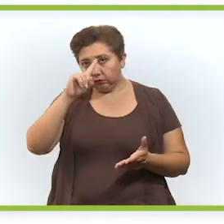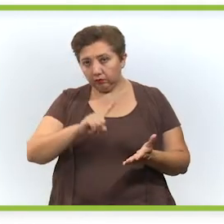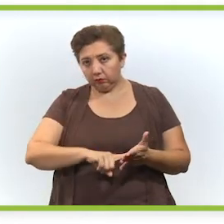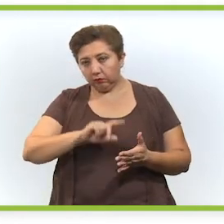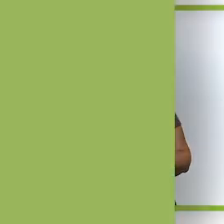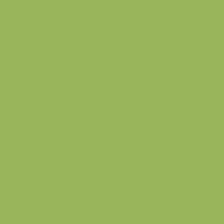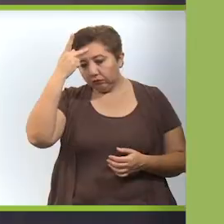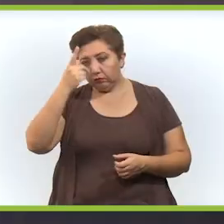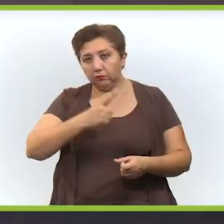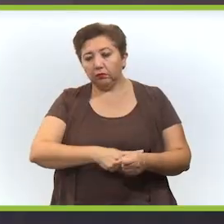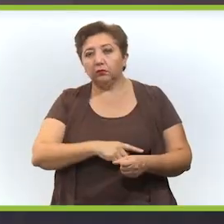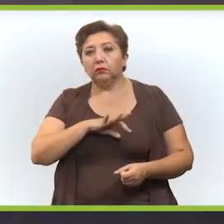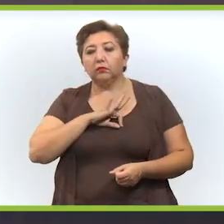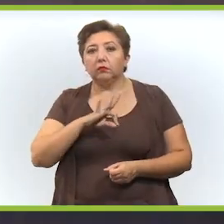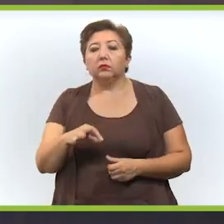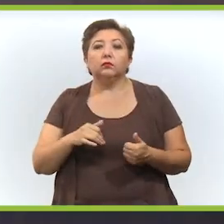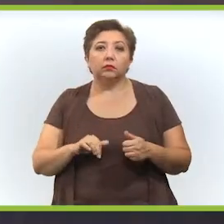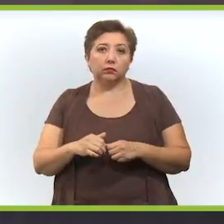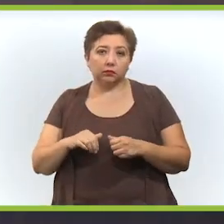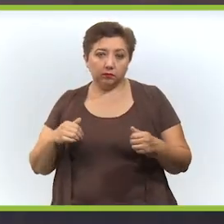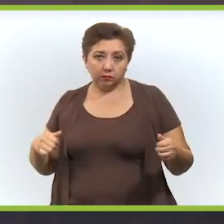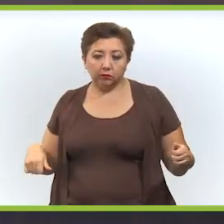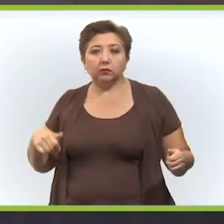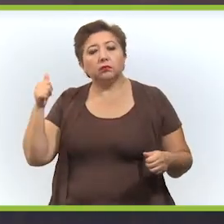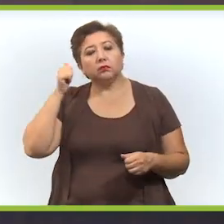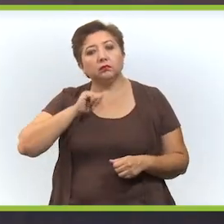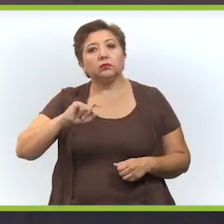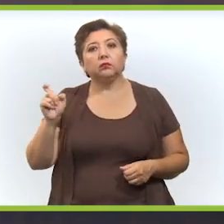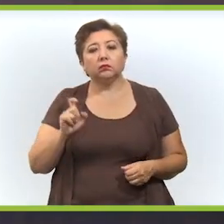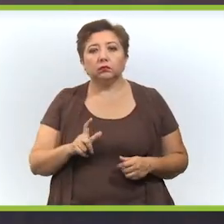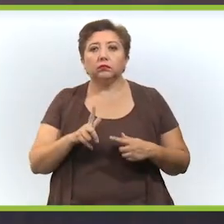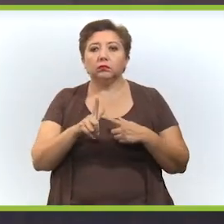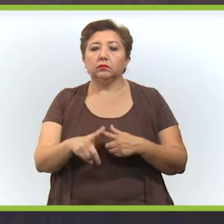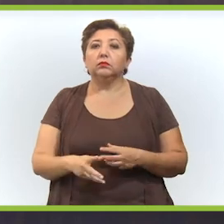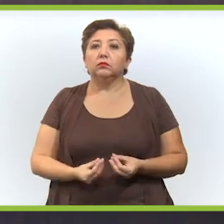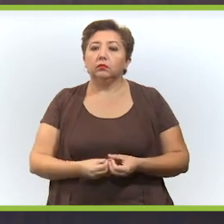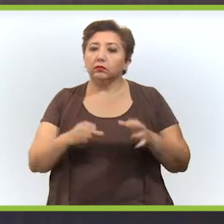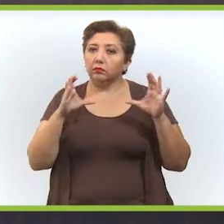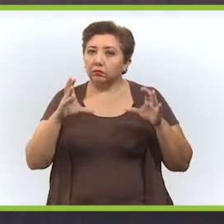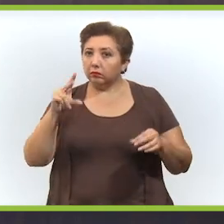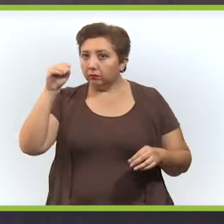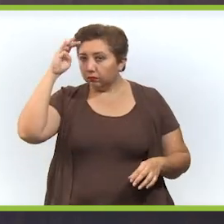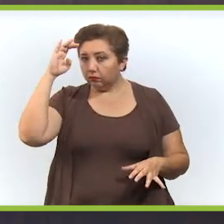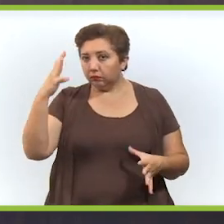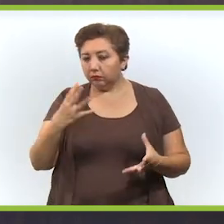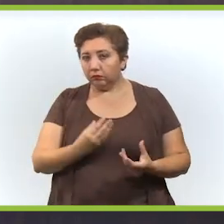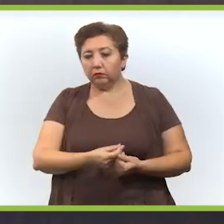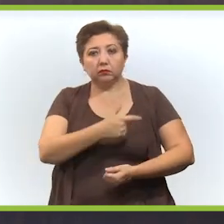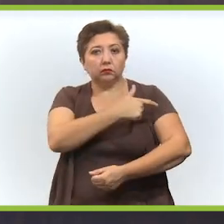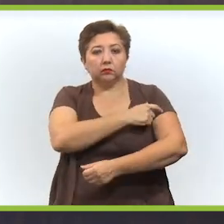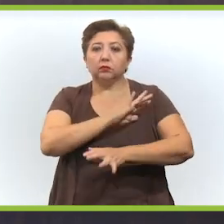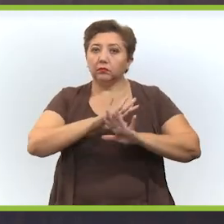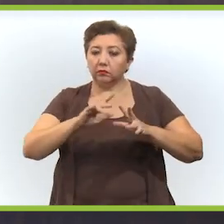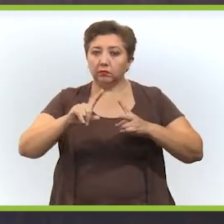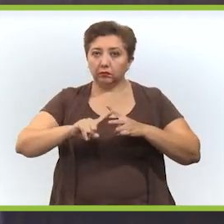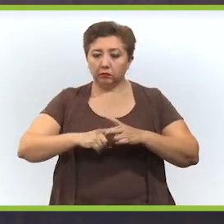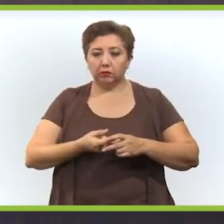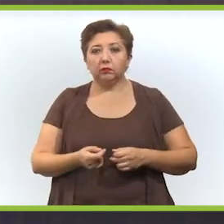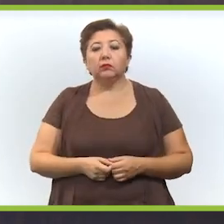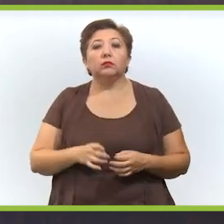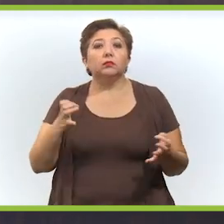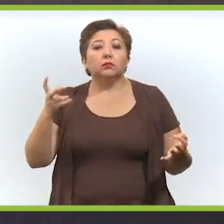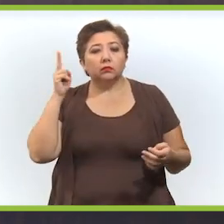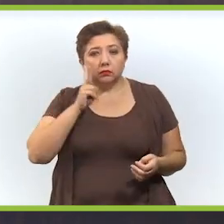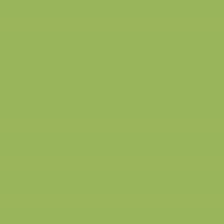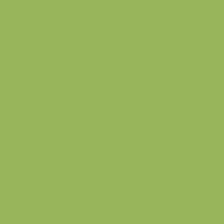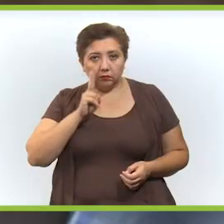con estos números, yo creo que la peor parte de la pandemia podría haber quedado atrás, siempre y cuando nos sigamos cuidando y no pensemos que porque la